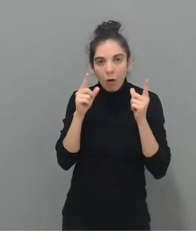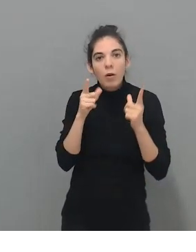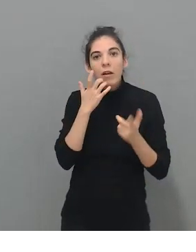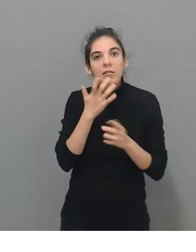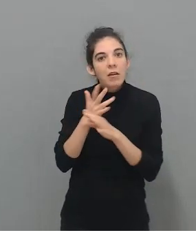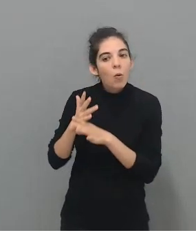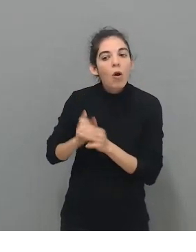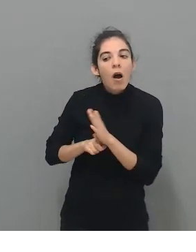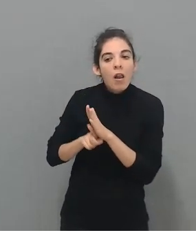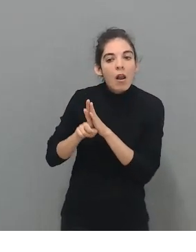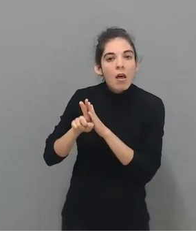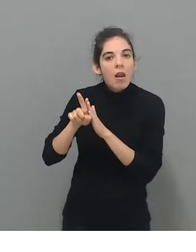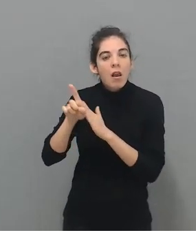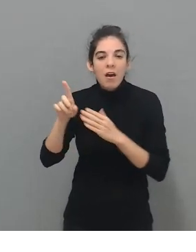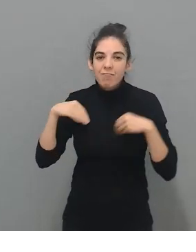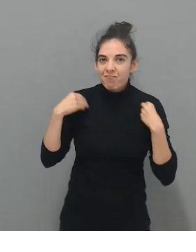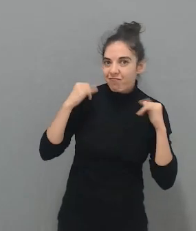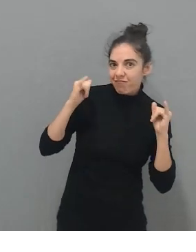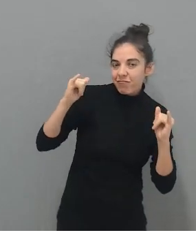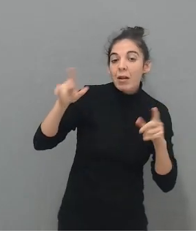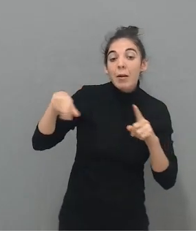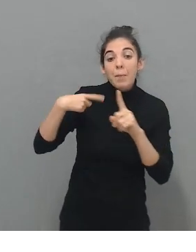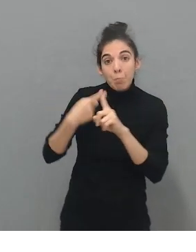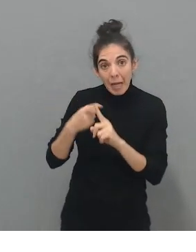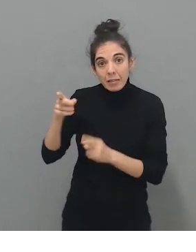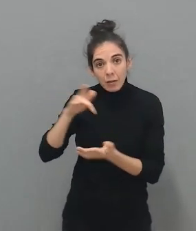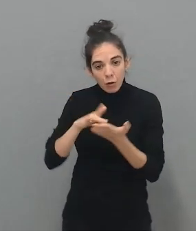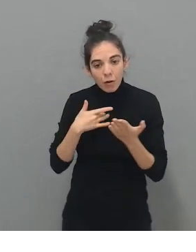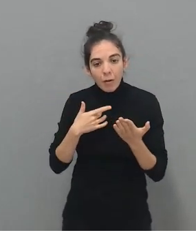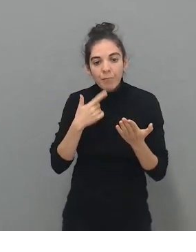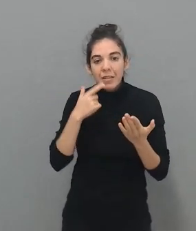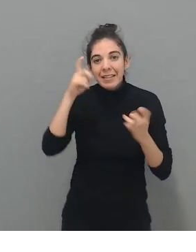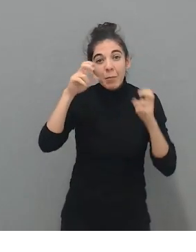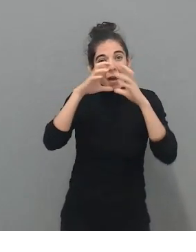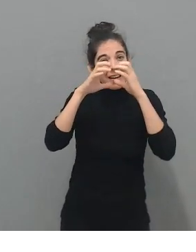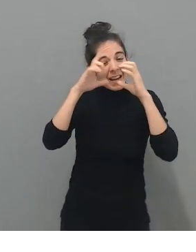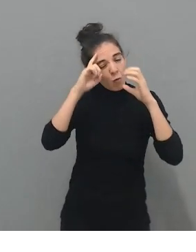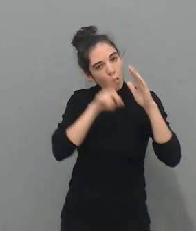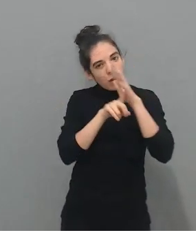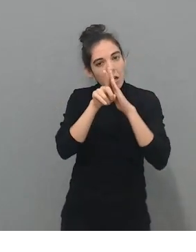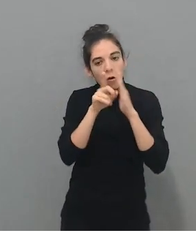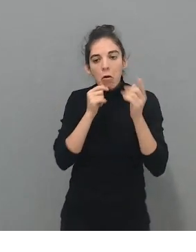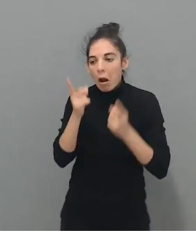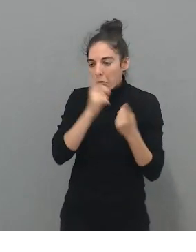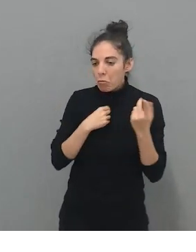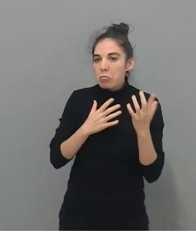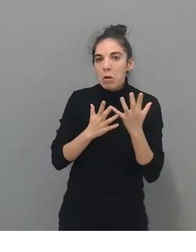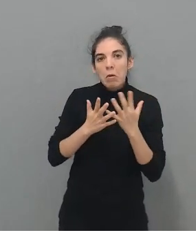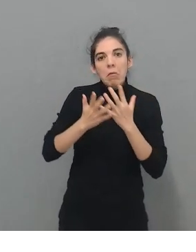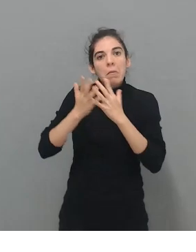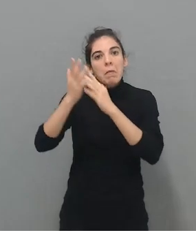bien y que mejoraban en algunas áreas del neurodesarrollo infantil. Empecé a investigar,